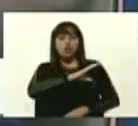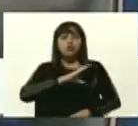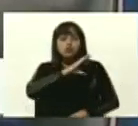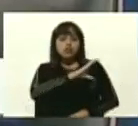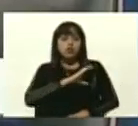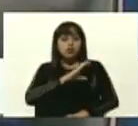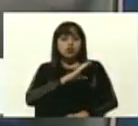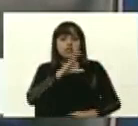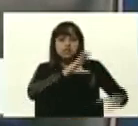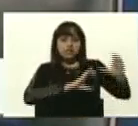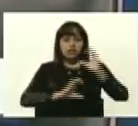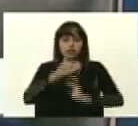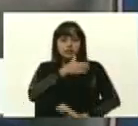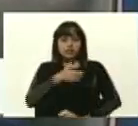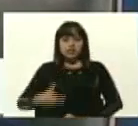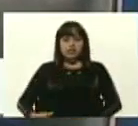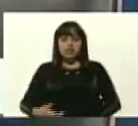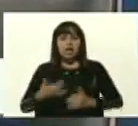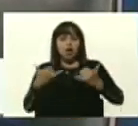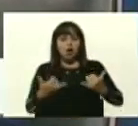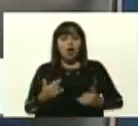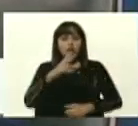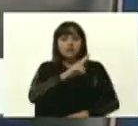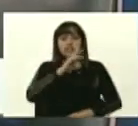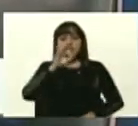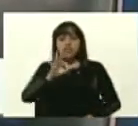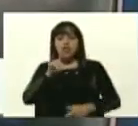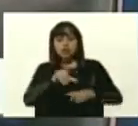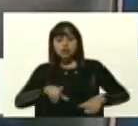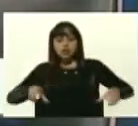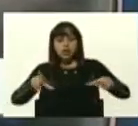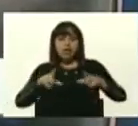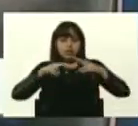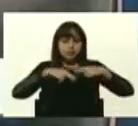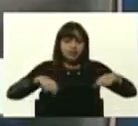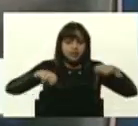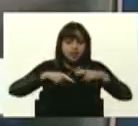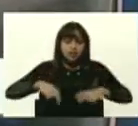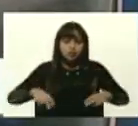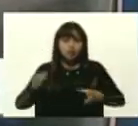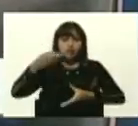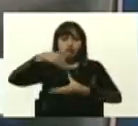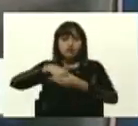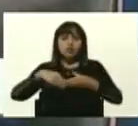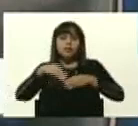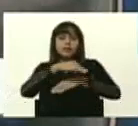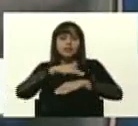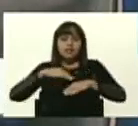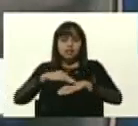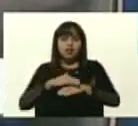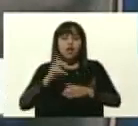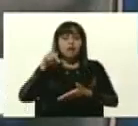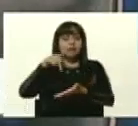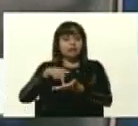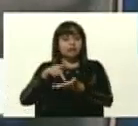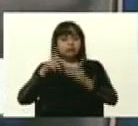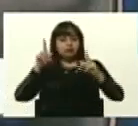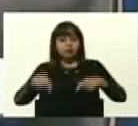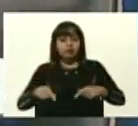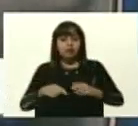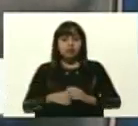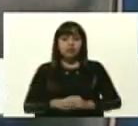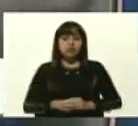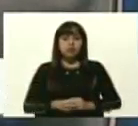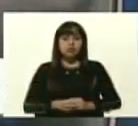en esta instancia hay 23 centros de investigación que forman parte del Ministerio y que forman parte también en el